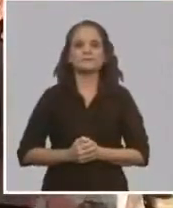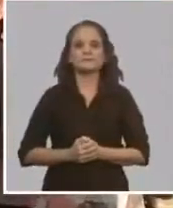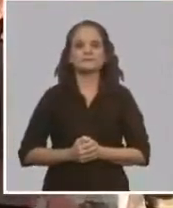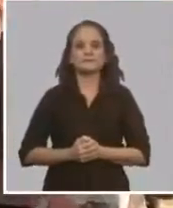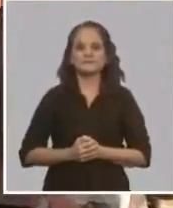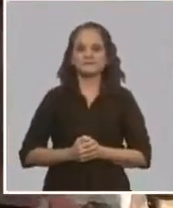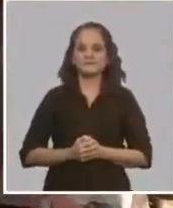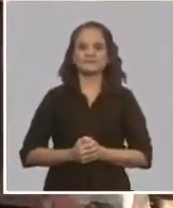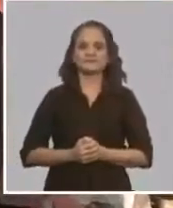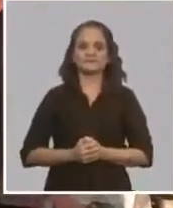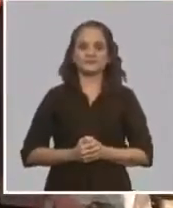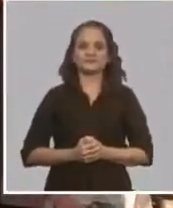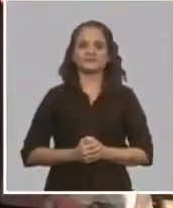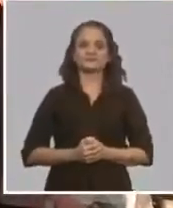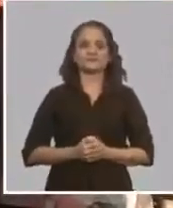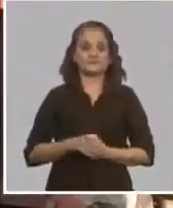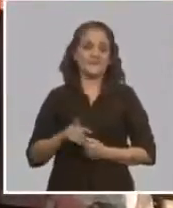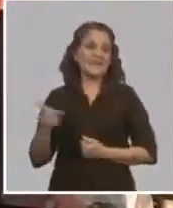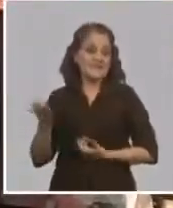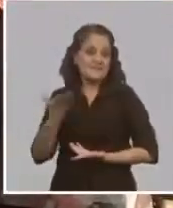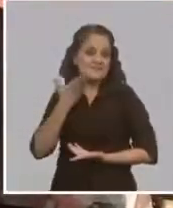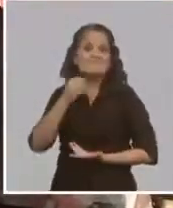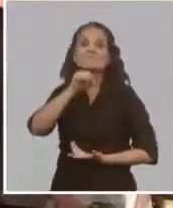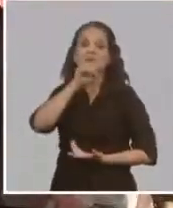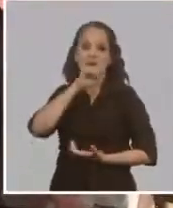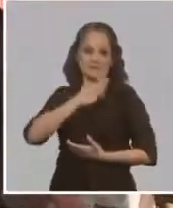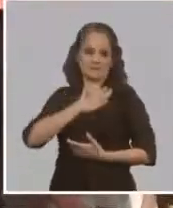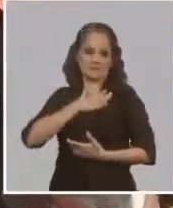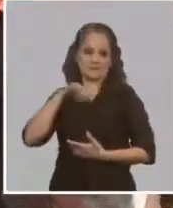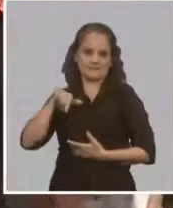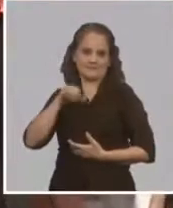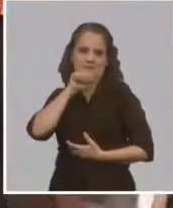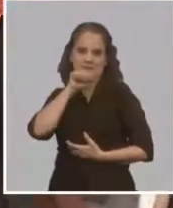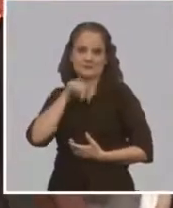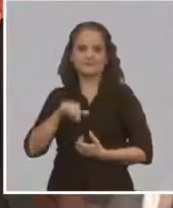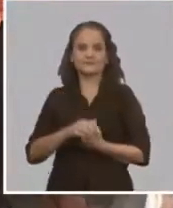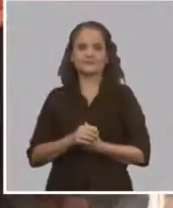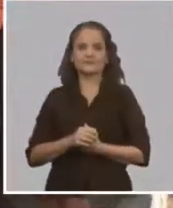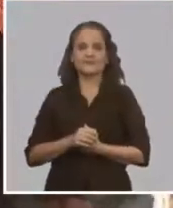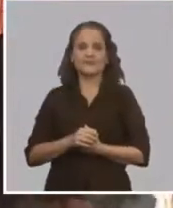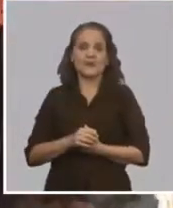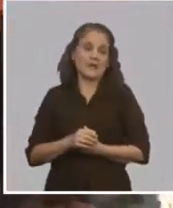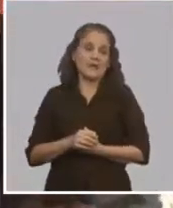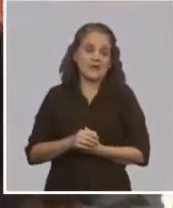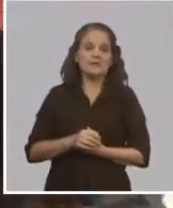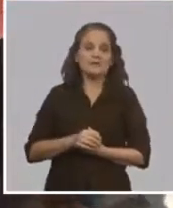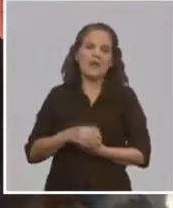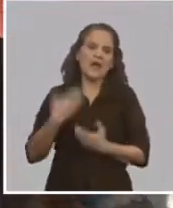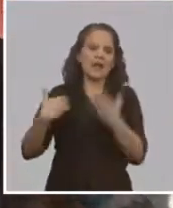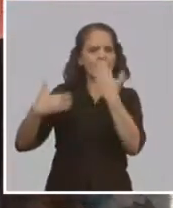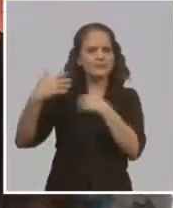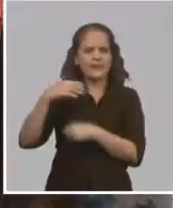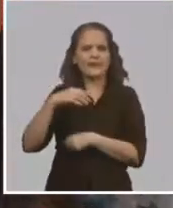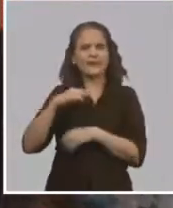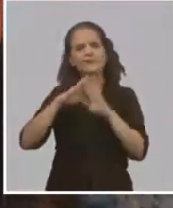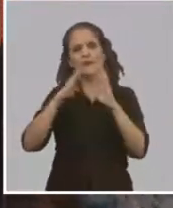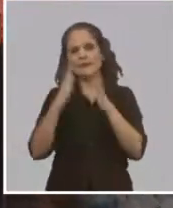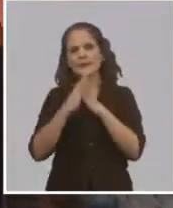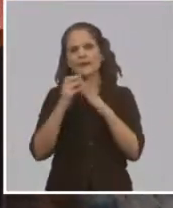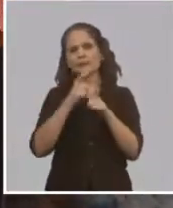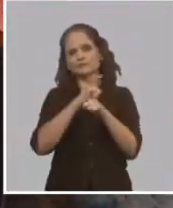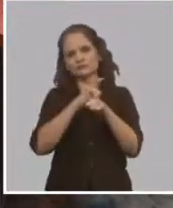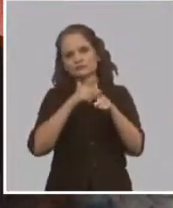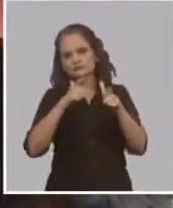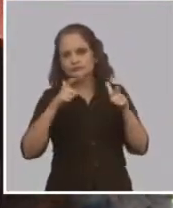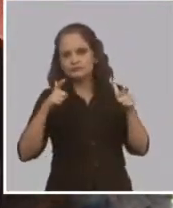Bueno, esta es mi mamá. La familia era más extensa, pero milagrosamente o por